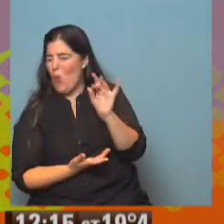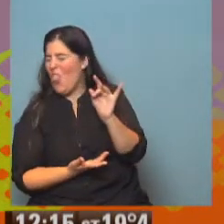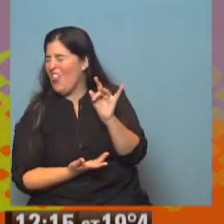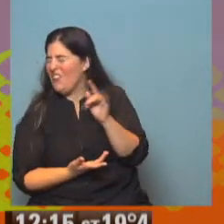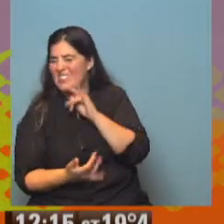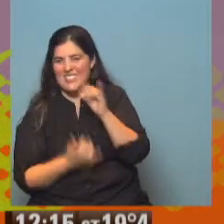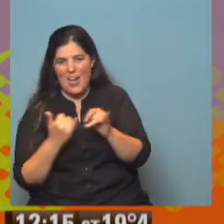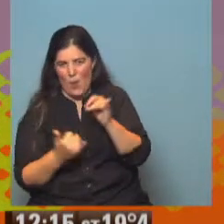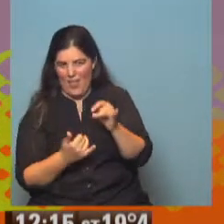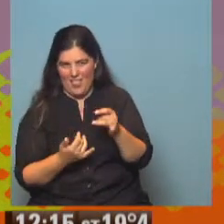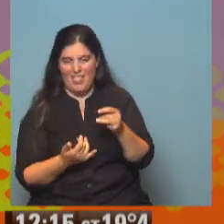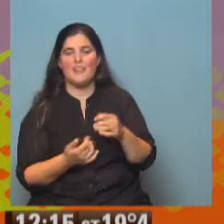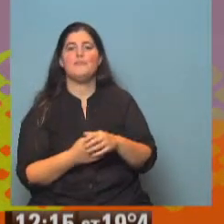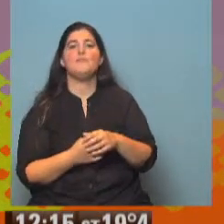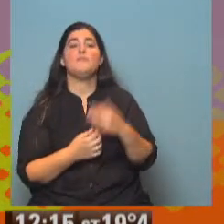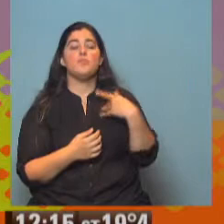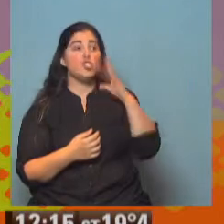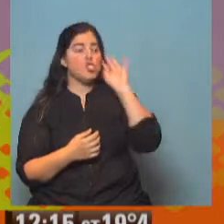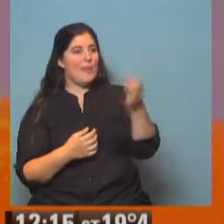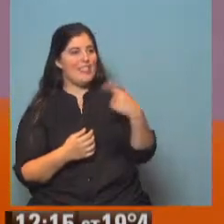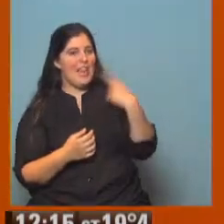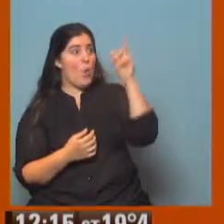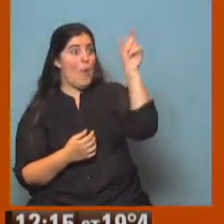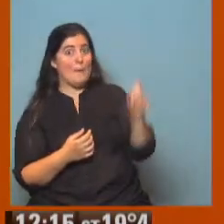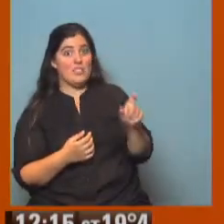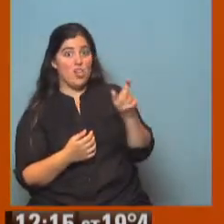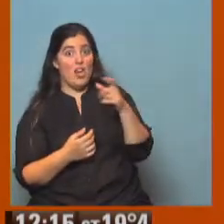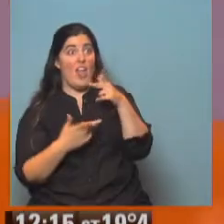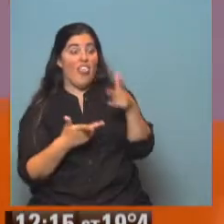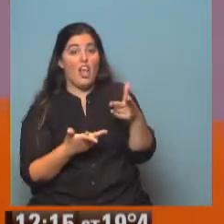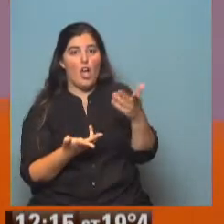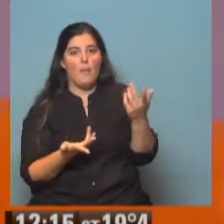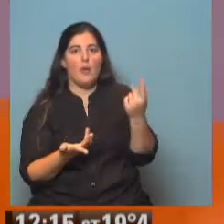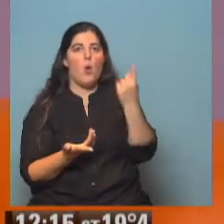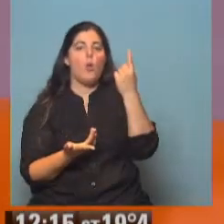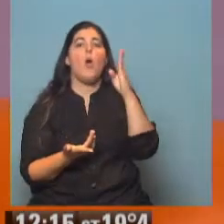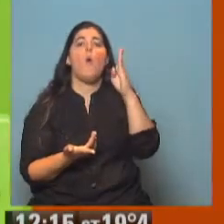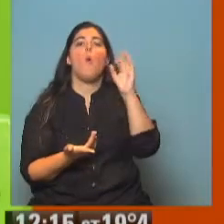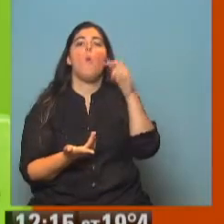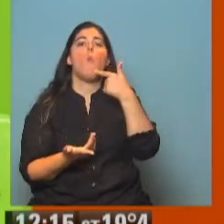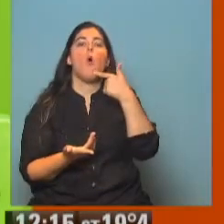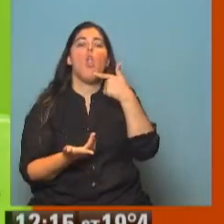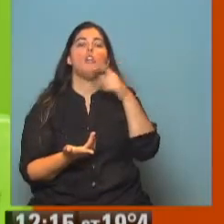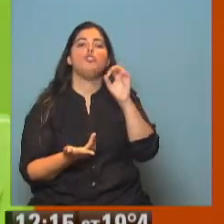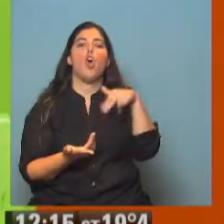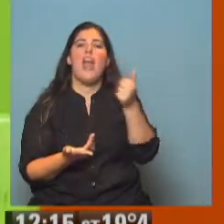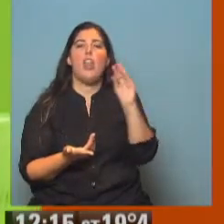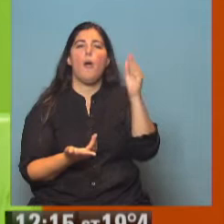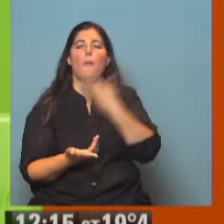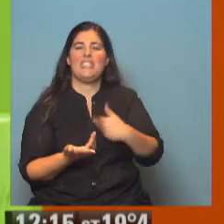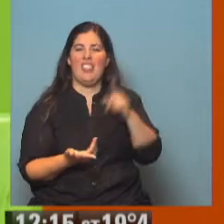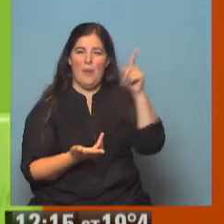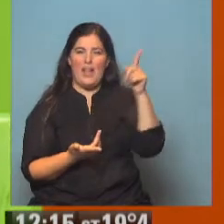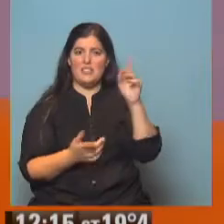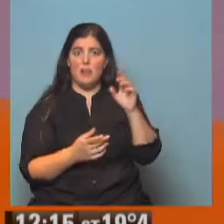Muy, muy difícil. Bueno, me enteré que lo dijo uno. Sí. Bueno. Bolsonaro, el presidente de Brasil. fue, no sé,